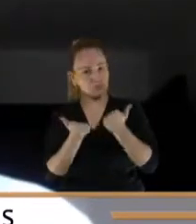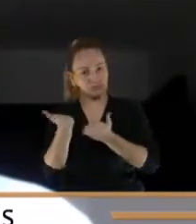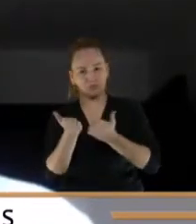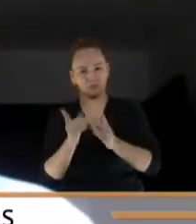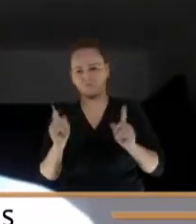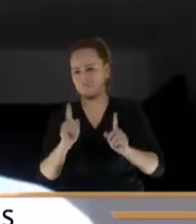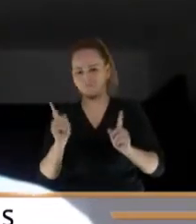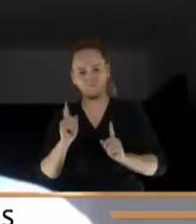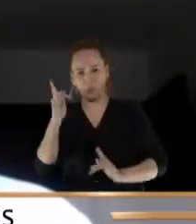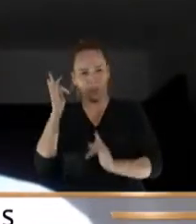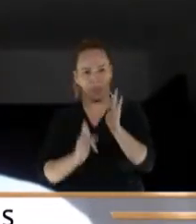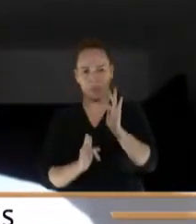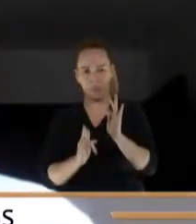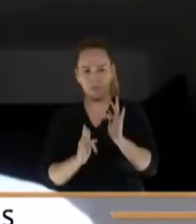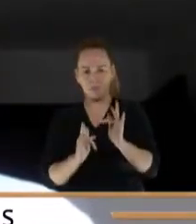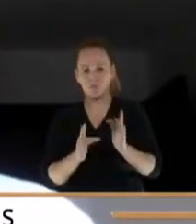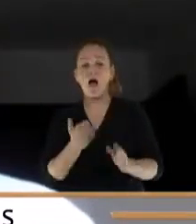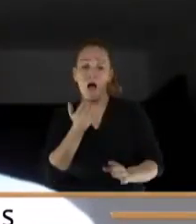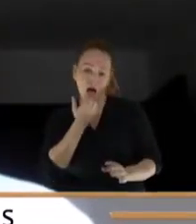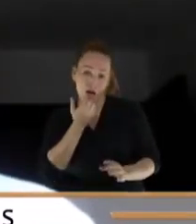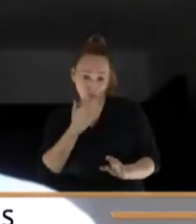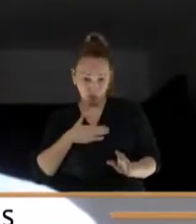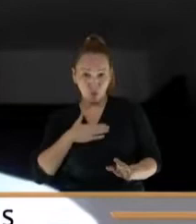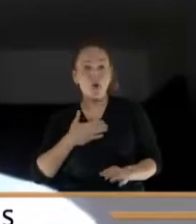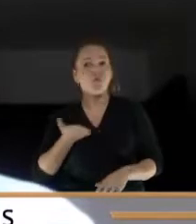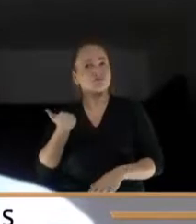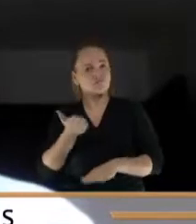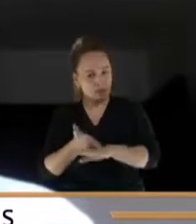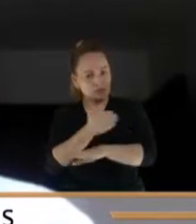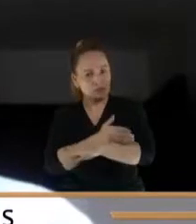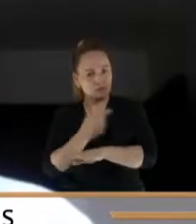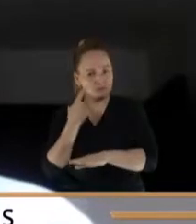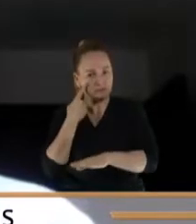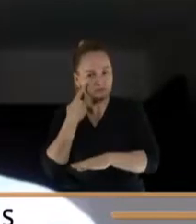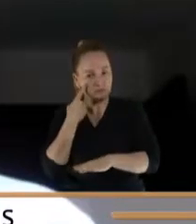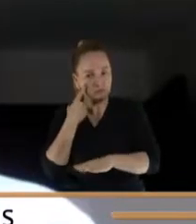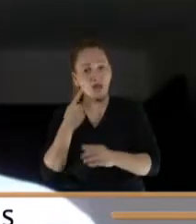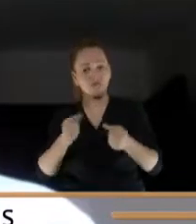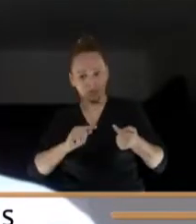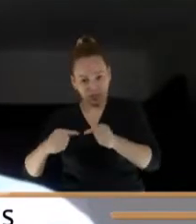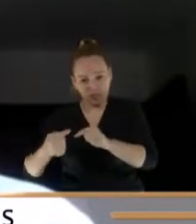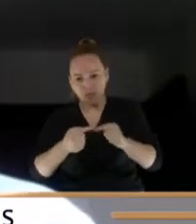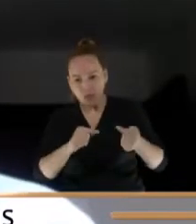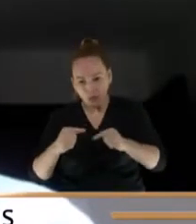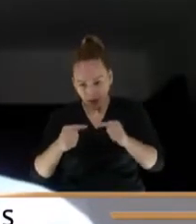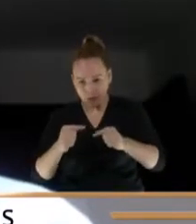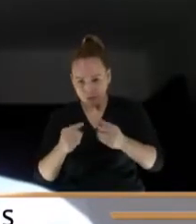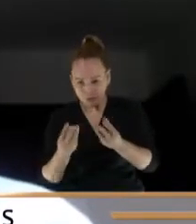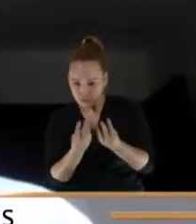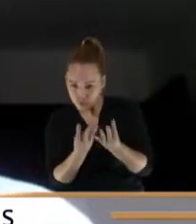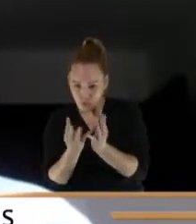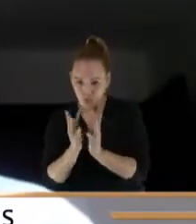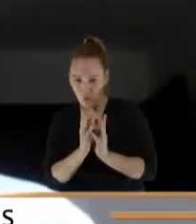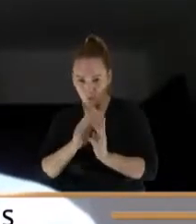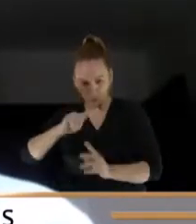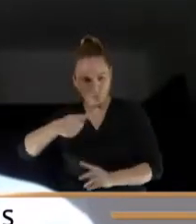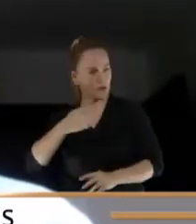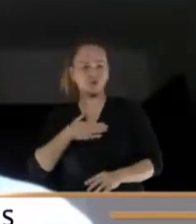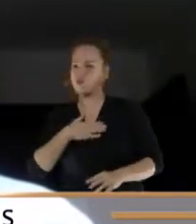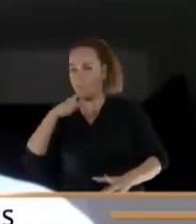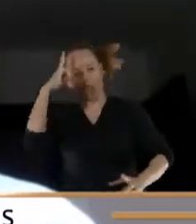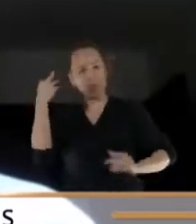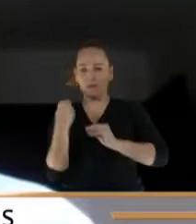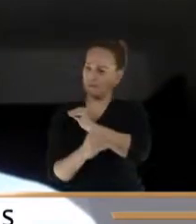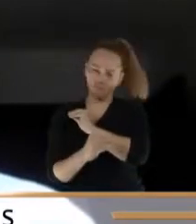Por supuesto, yo en aquella ocasión, en el debate de comisión primera, me opuse